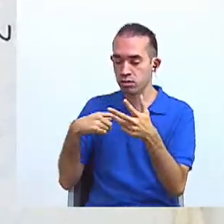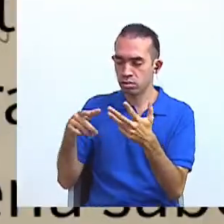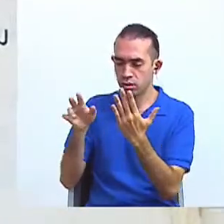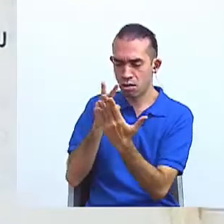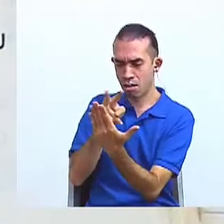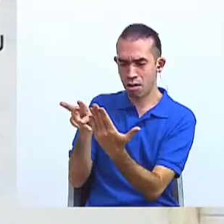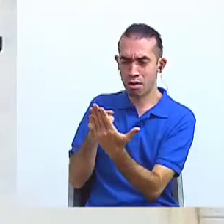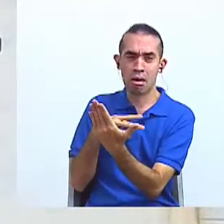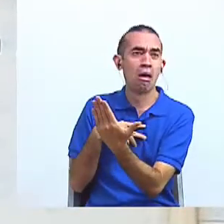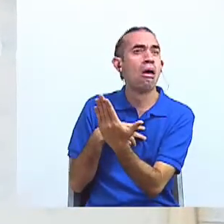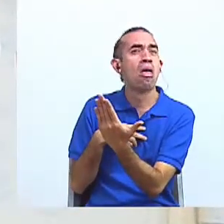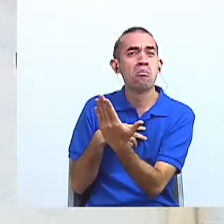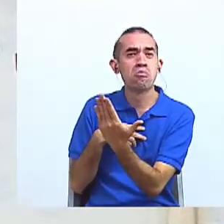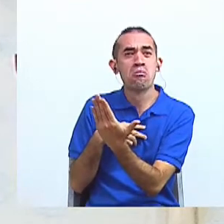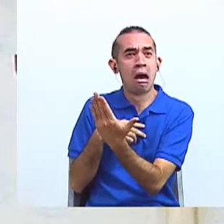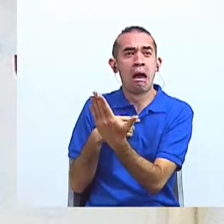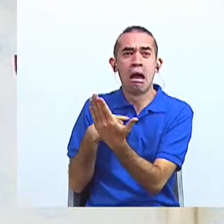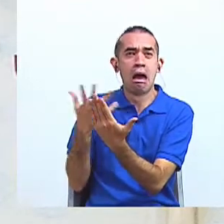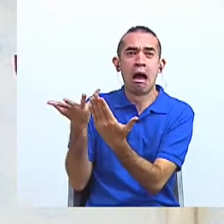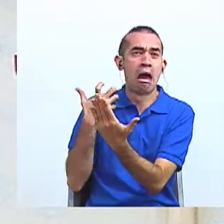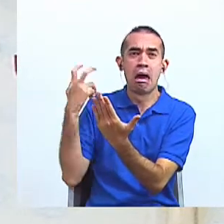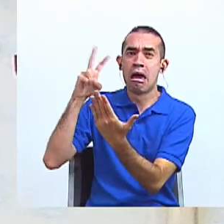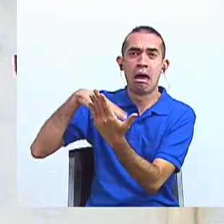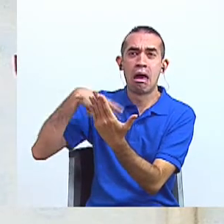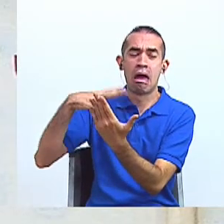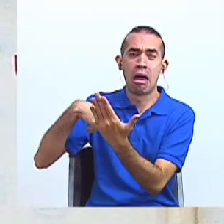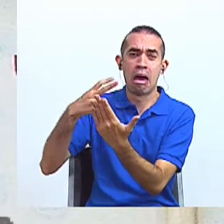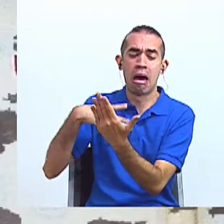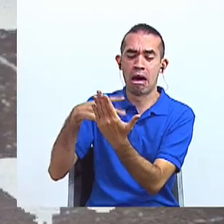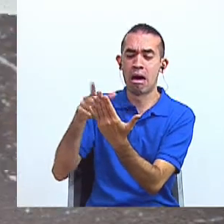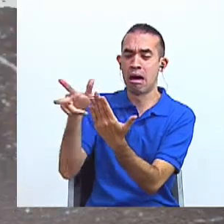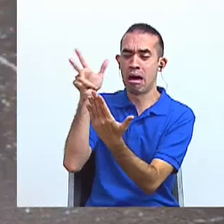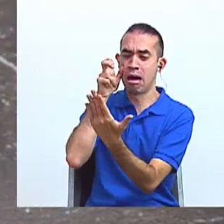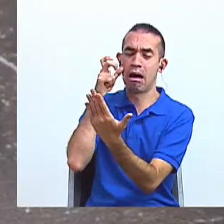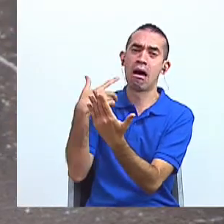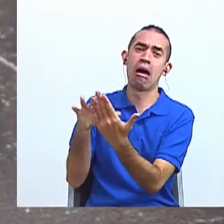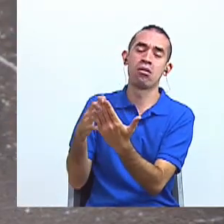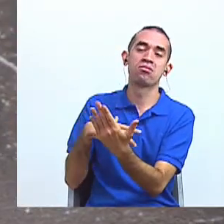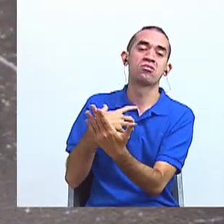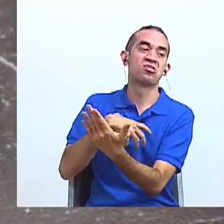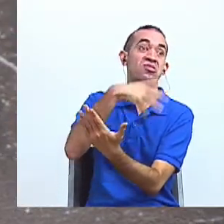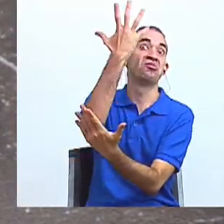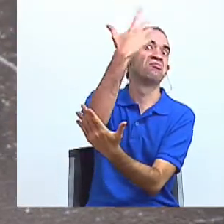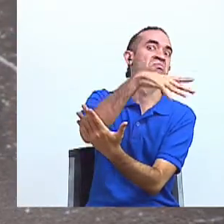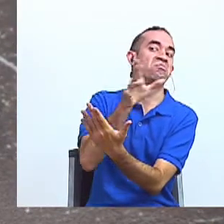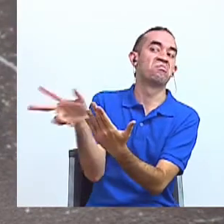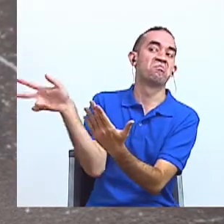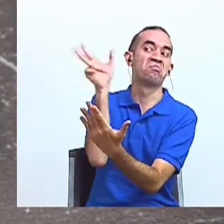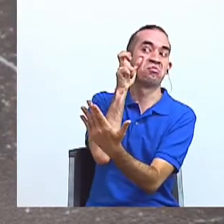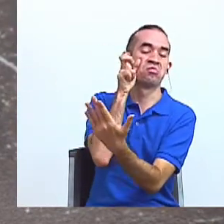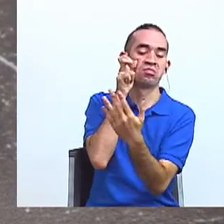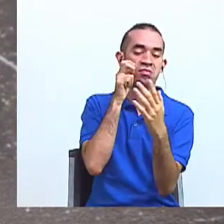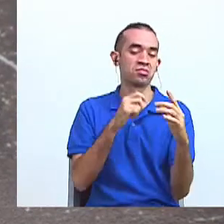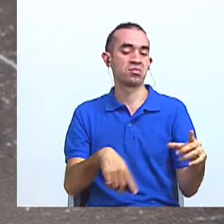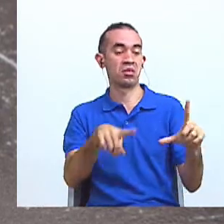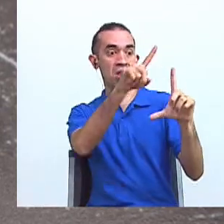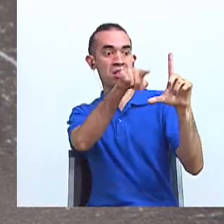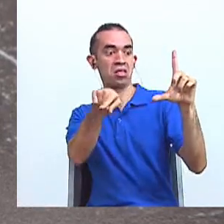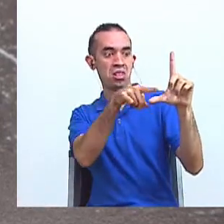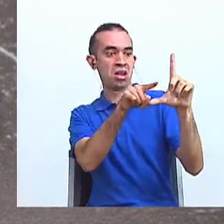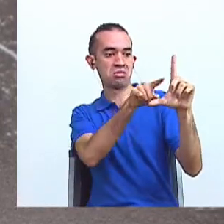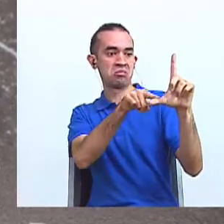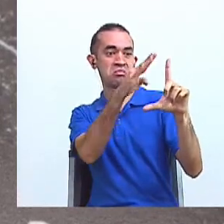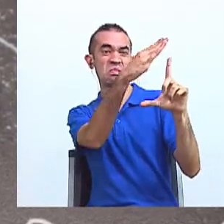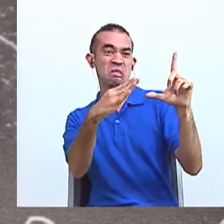saber de él. Y de esos libros guardó una frase larga que soltaba en los momentos de mal humor. La hipotenusa es el lado opuesto al